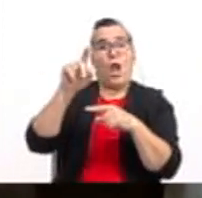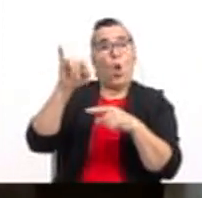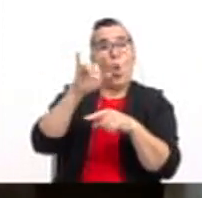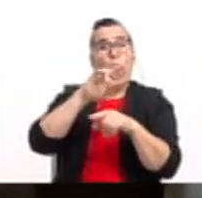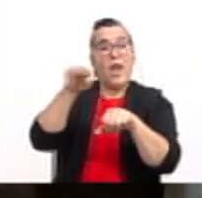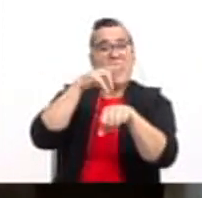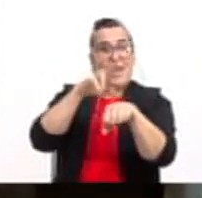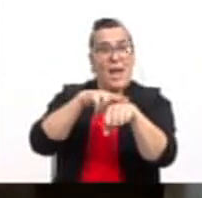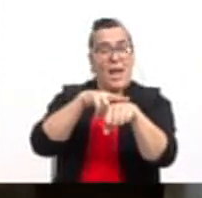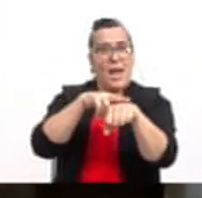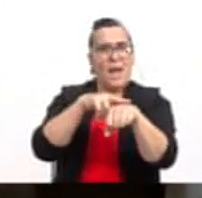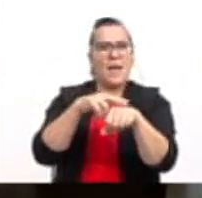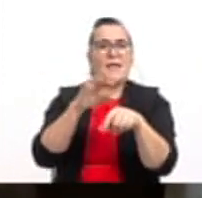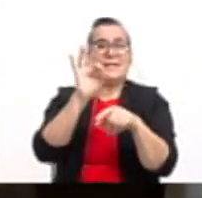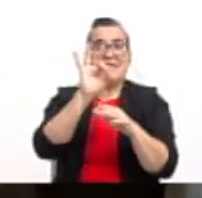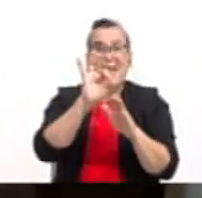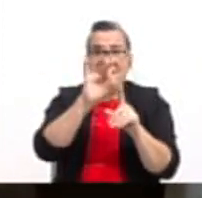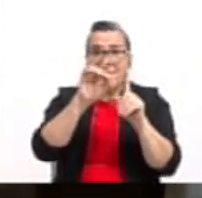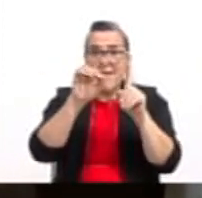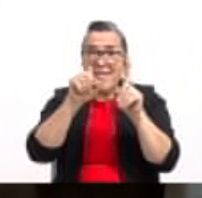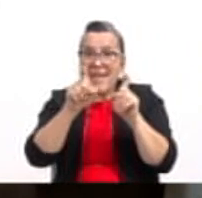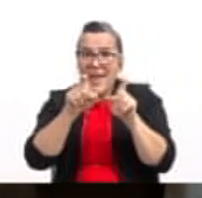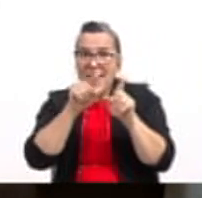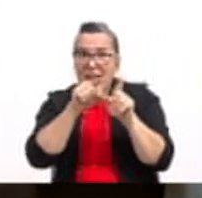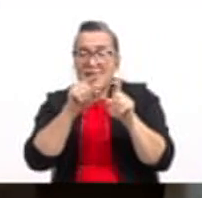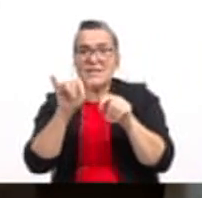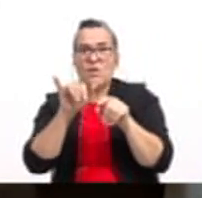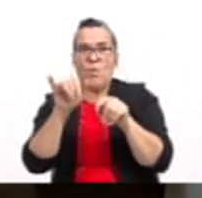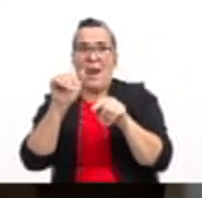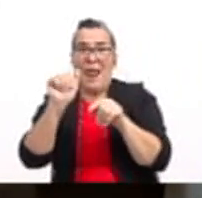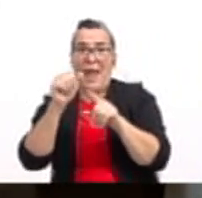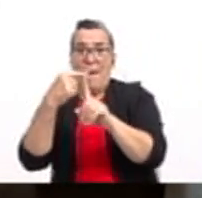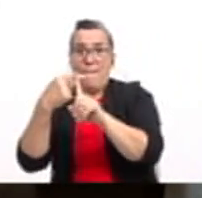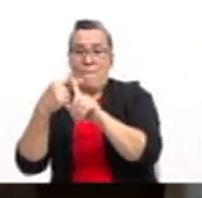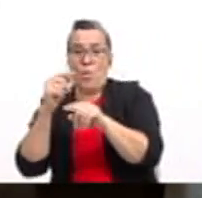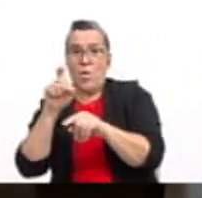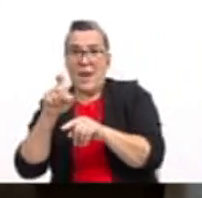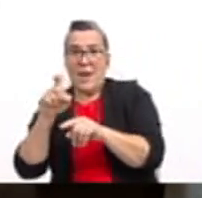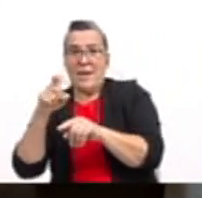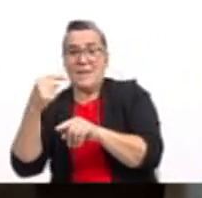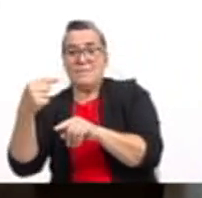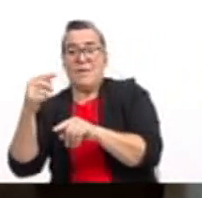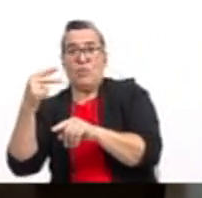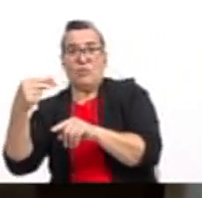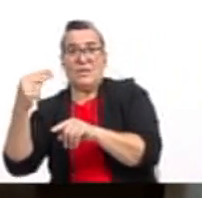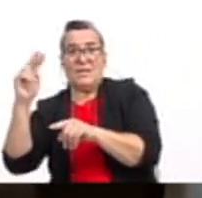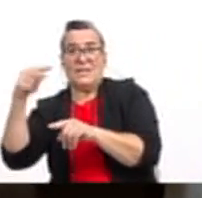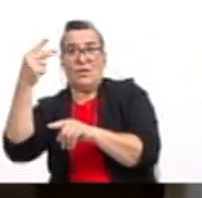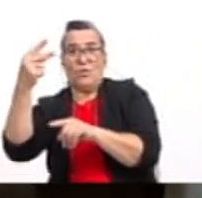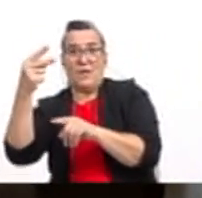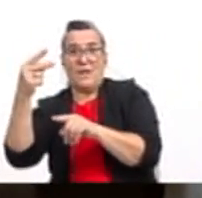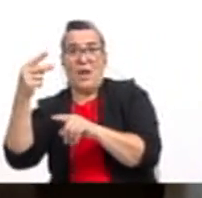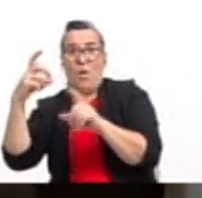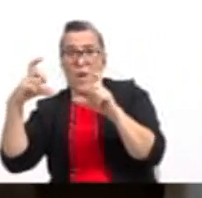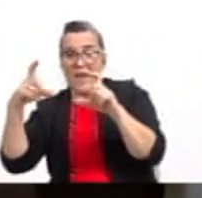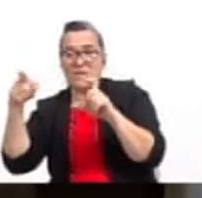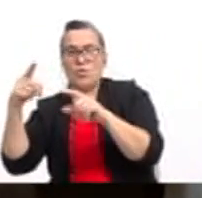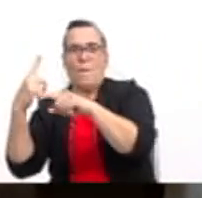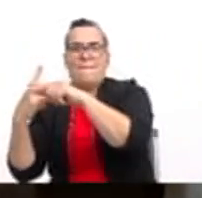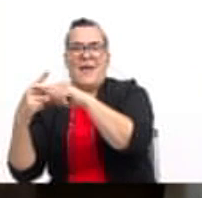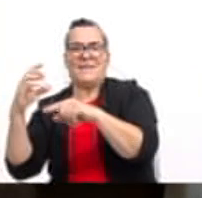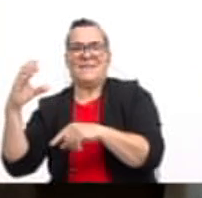es f de x igual a por x menos h al cuadrado más k. Con